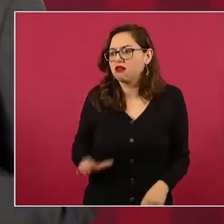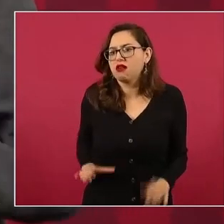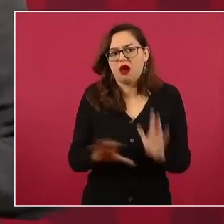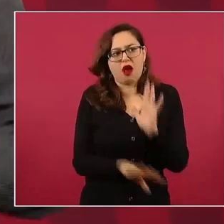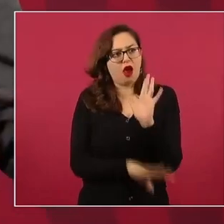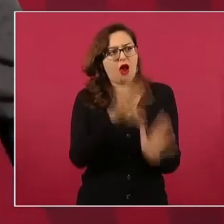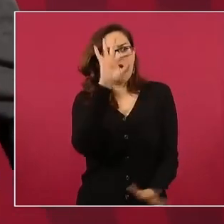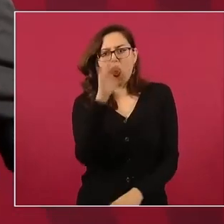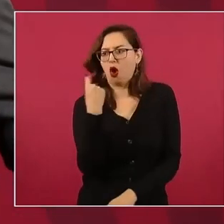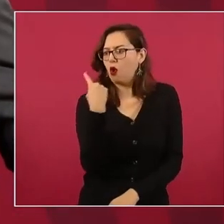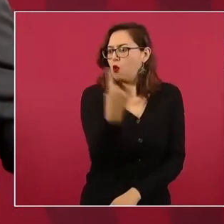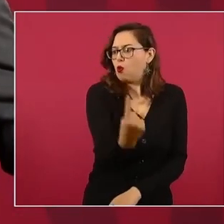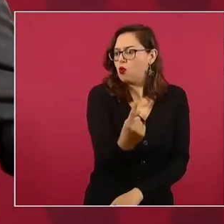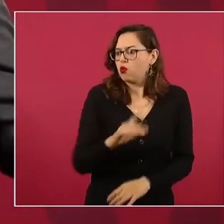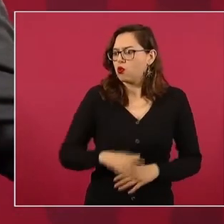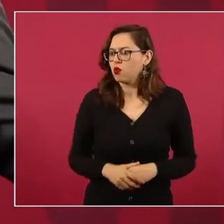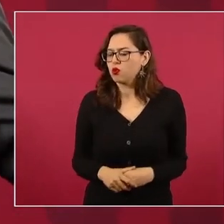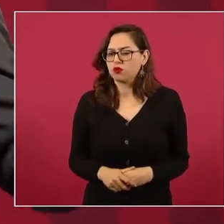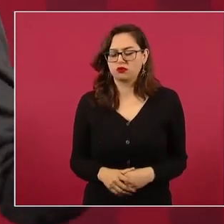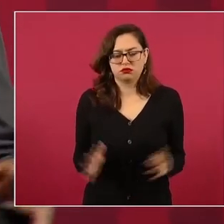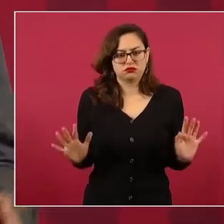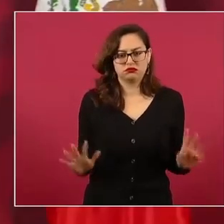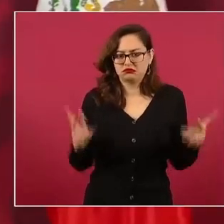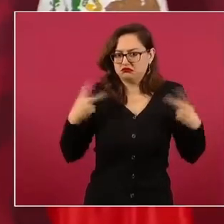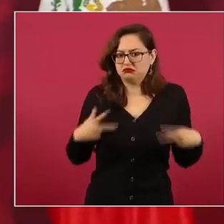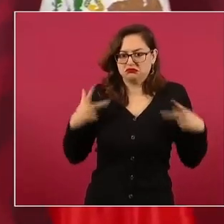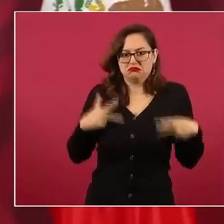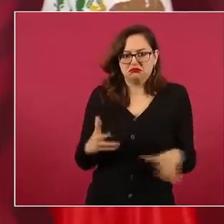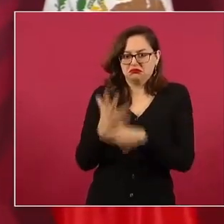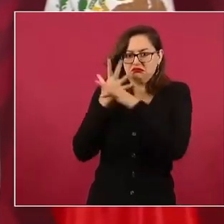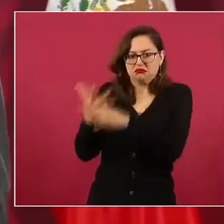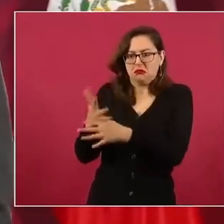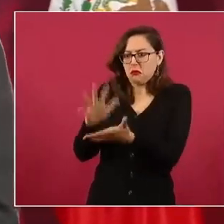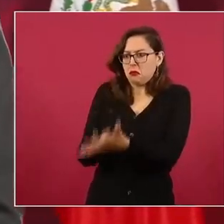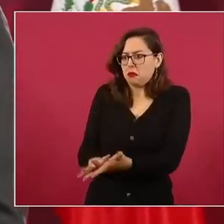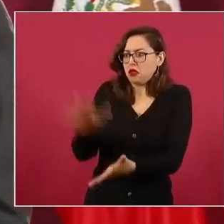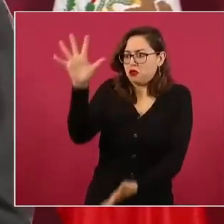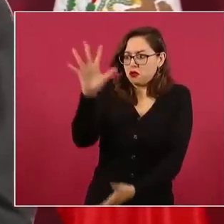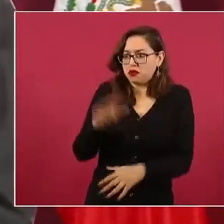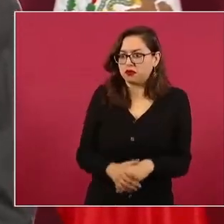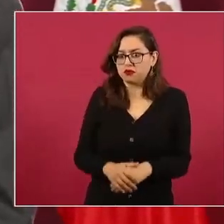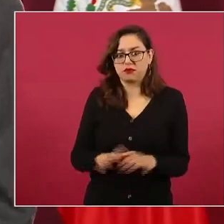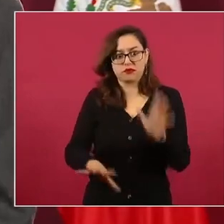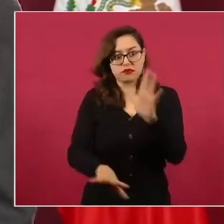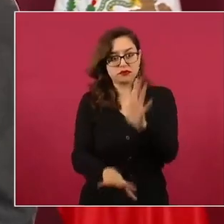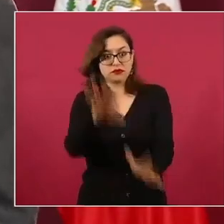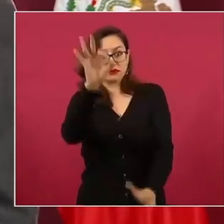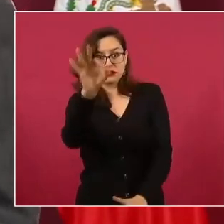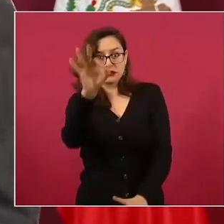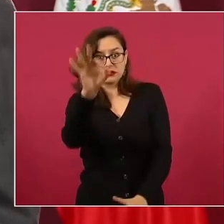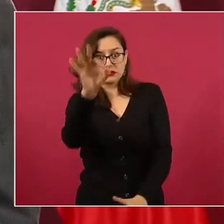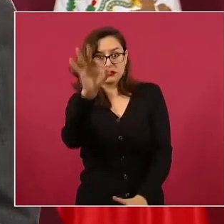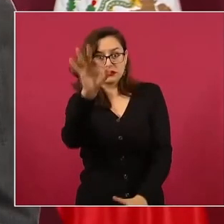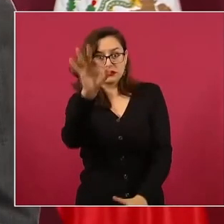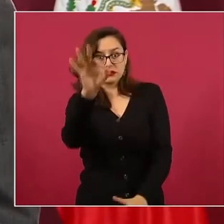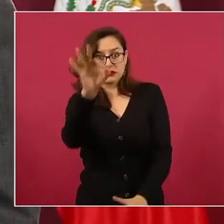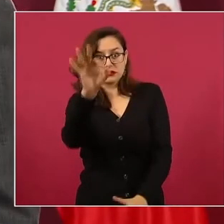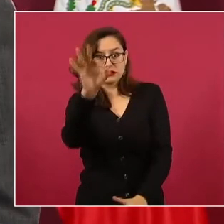lo que diga la gente. Y yo voy a apoyar al que gane la encuesta.